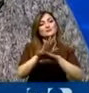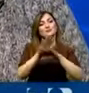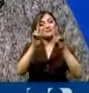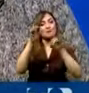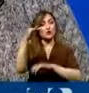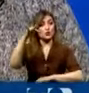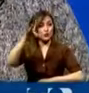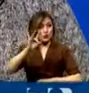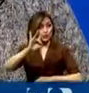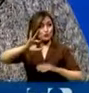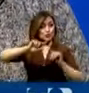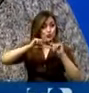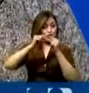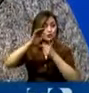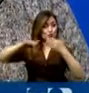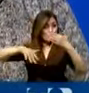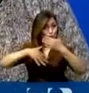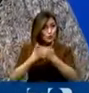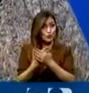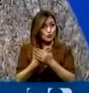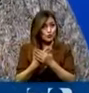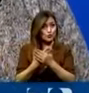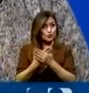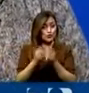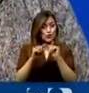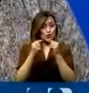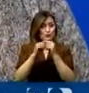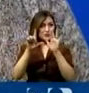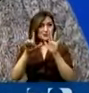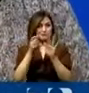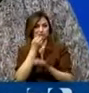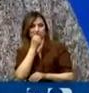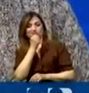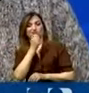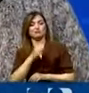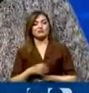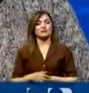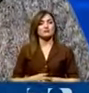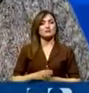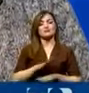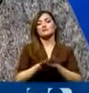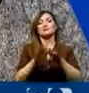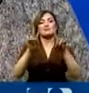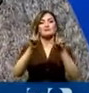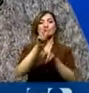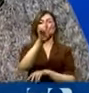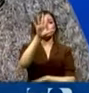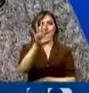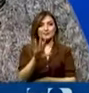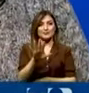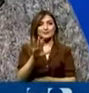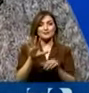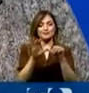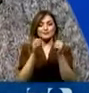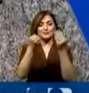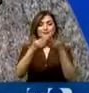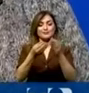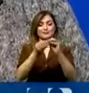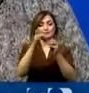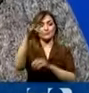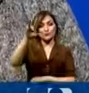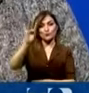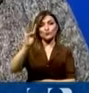ala quedaría fuera para completar esos votos? En este caso, Liz, me refiero a los 25 asambleístas del bloque de